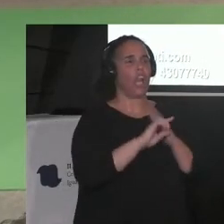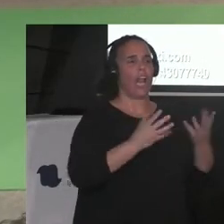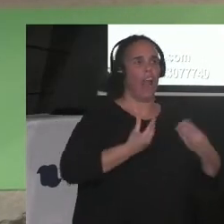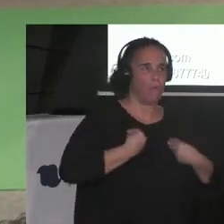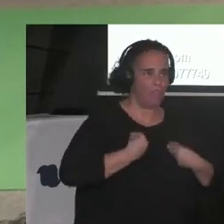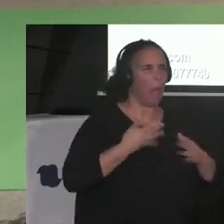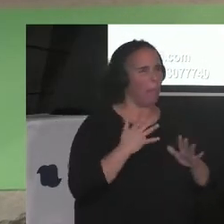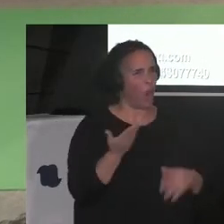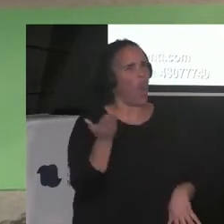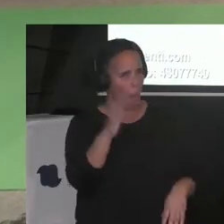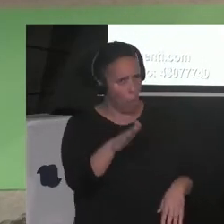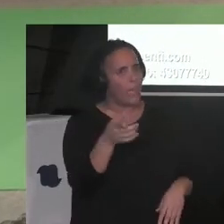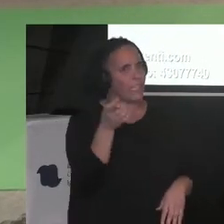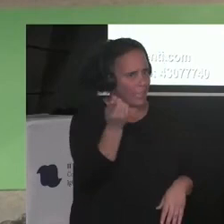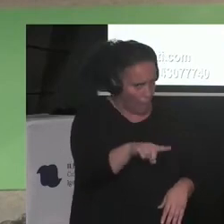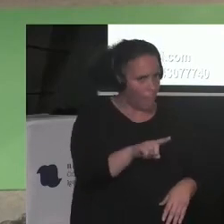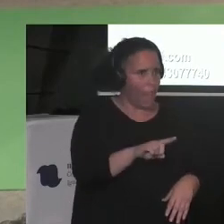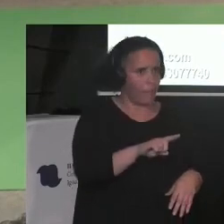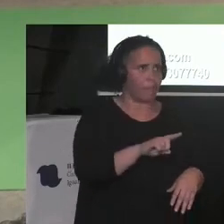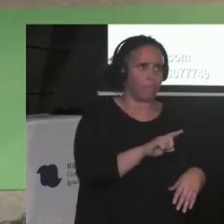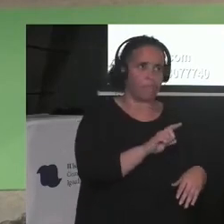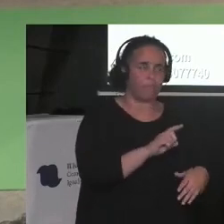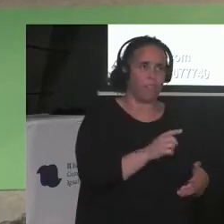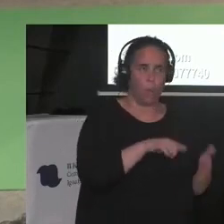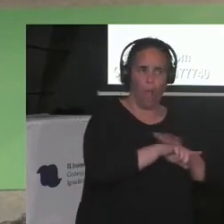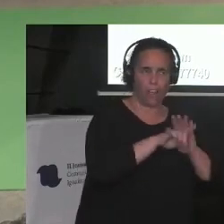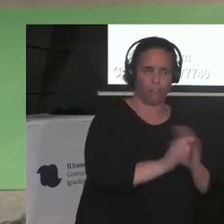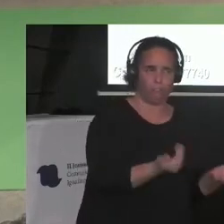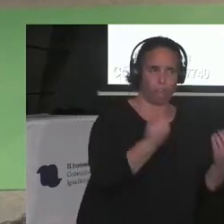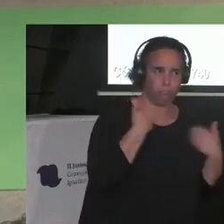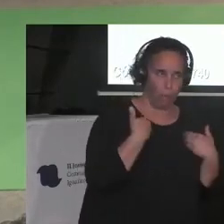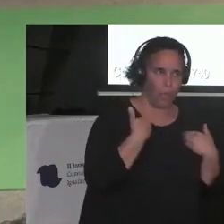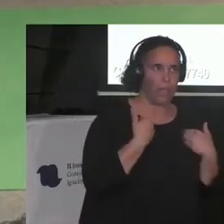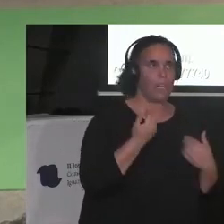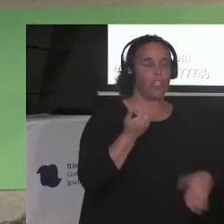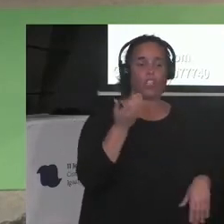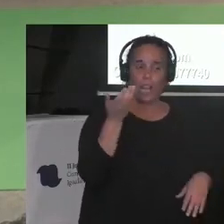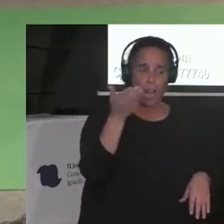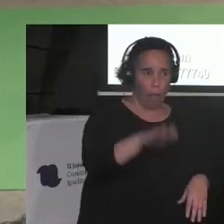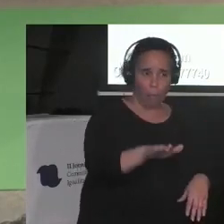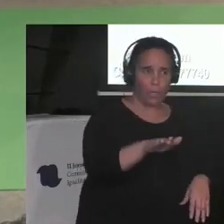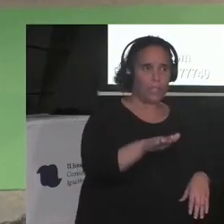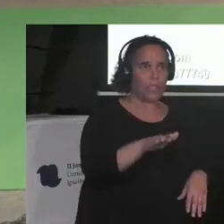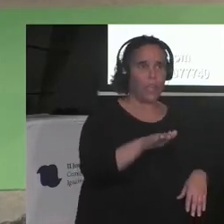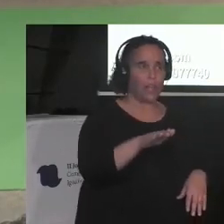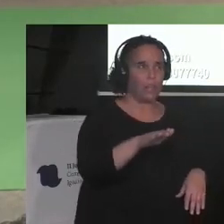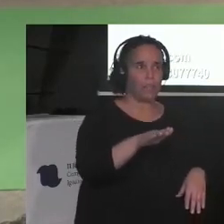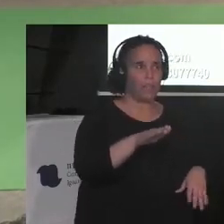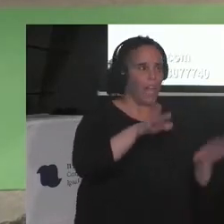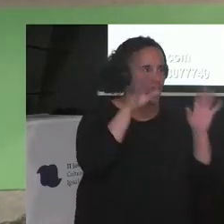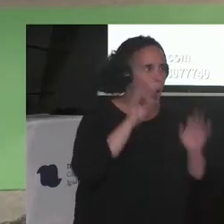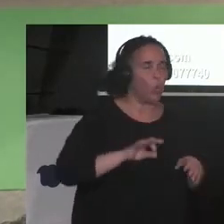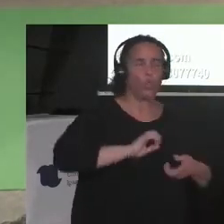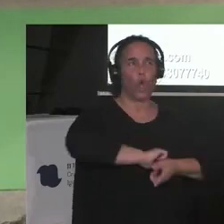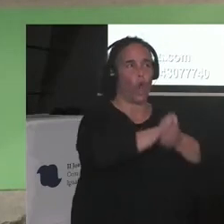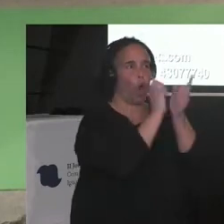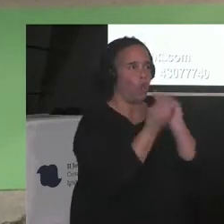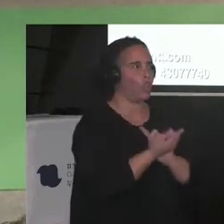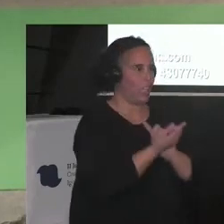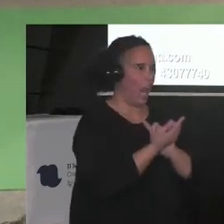La guerra trata de lo que está en las antípodas de lo que nos convoca hoy.